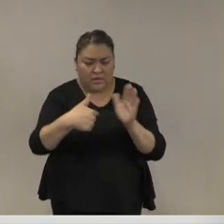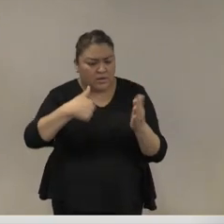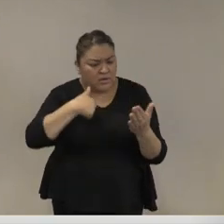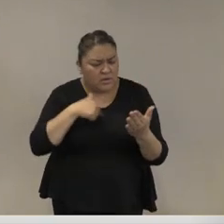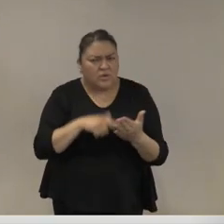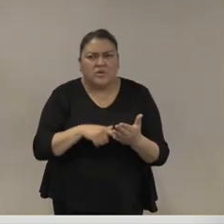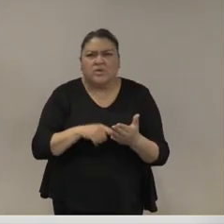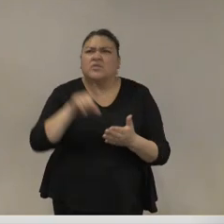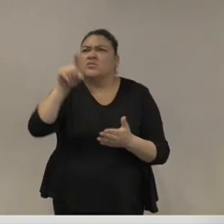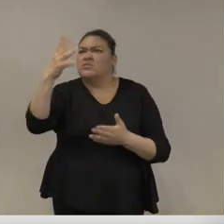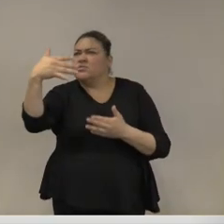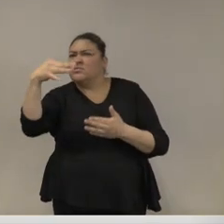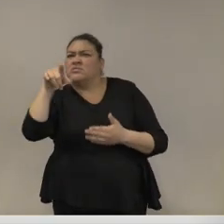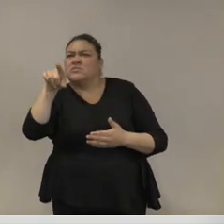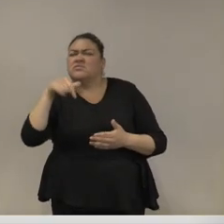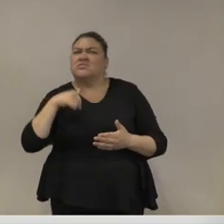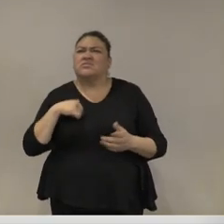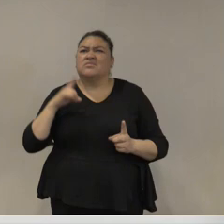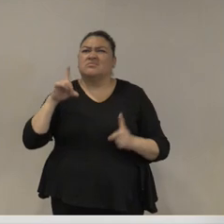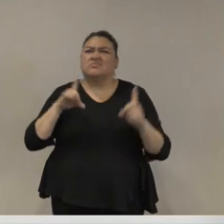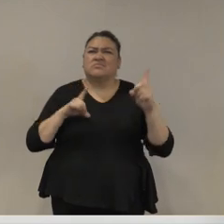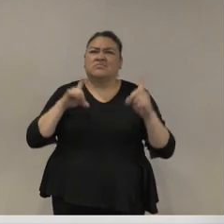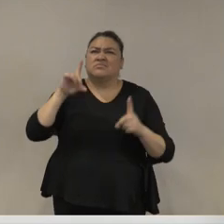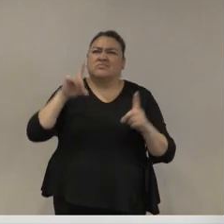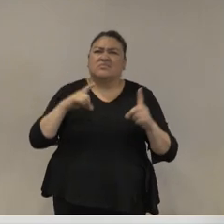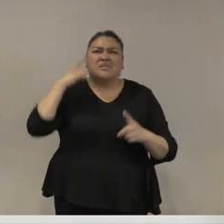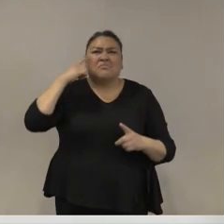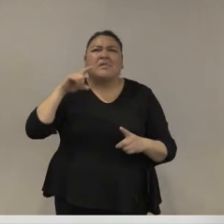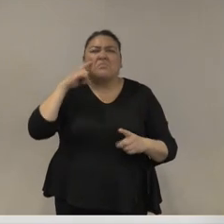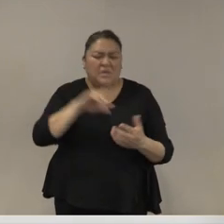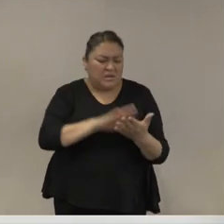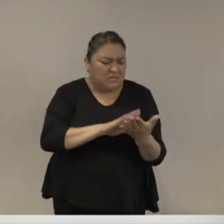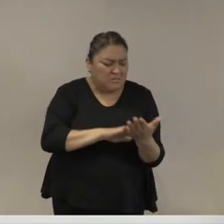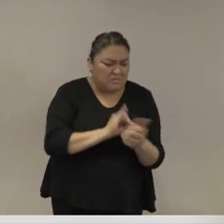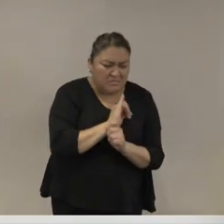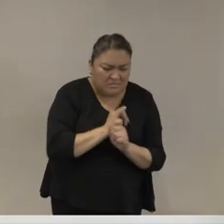respecto a para qué sirve la evidencia